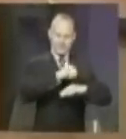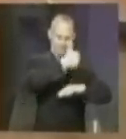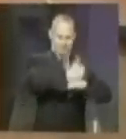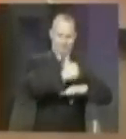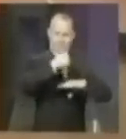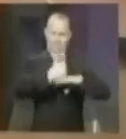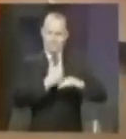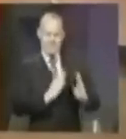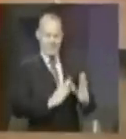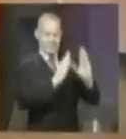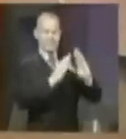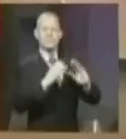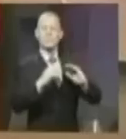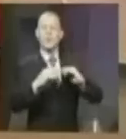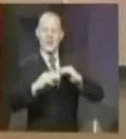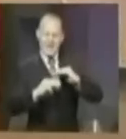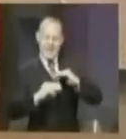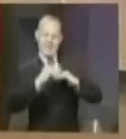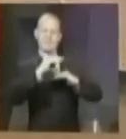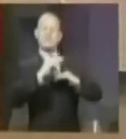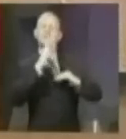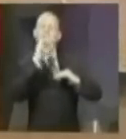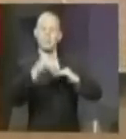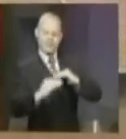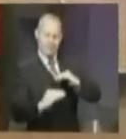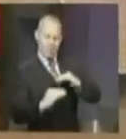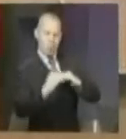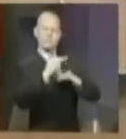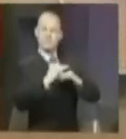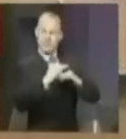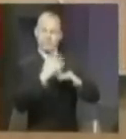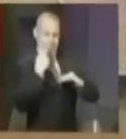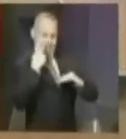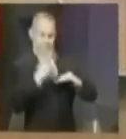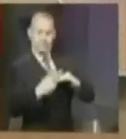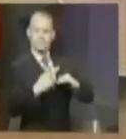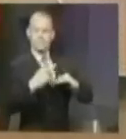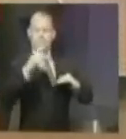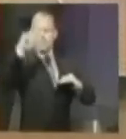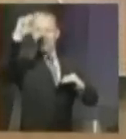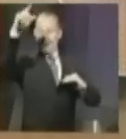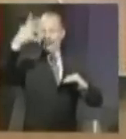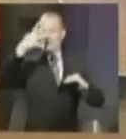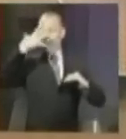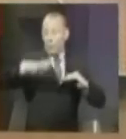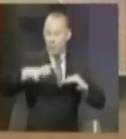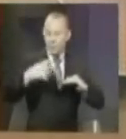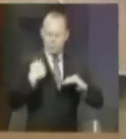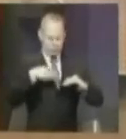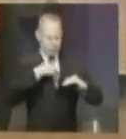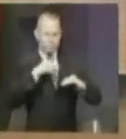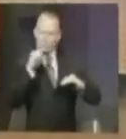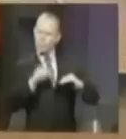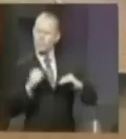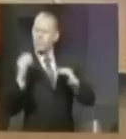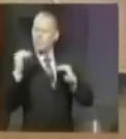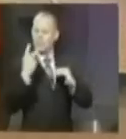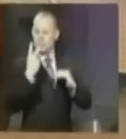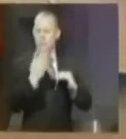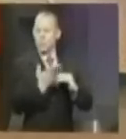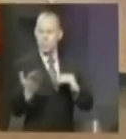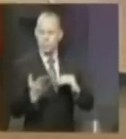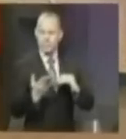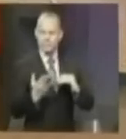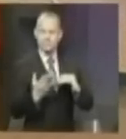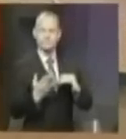porque el nivel del mar está aumentando. Ya se concedió eso. O el nivel del mar está aumentando por el calentamiento global. Y nosotros podemos esperar una de dos cosas. Con